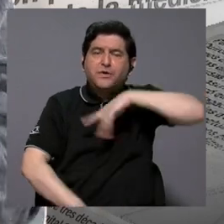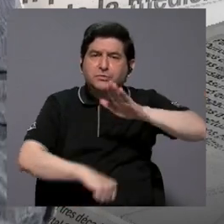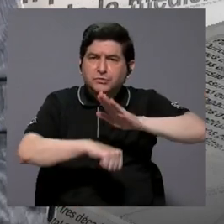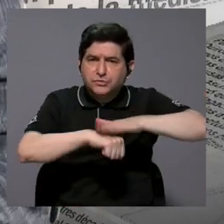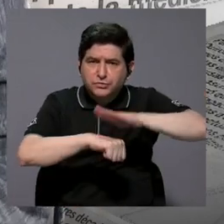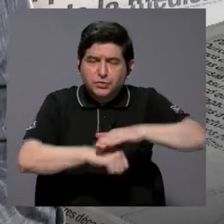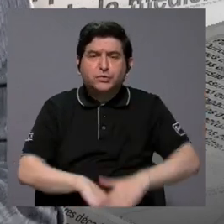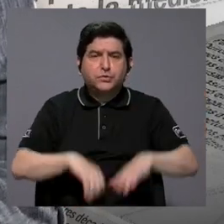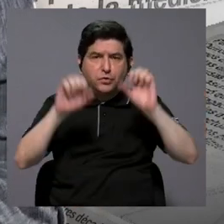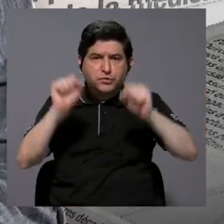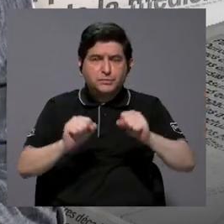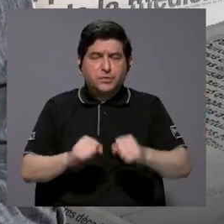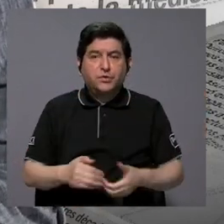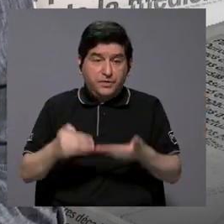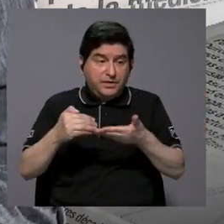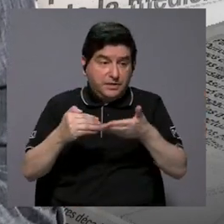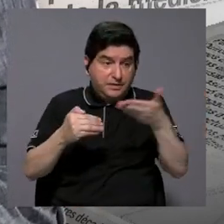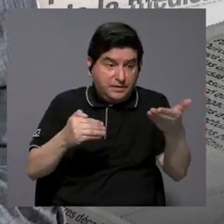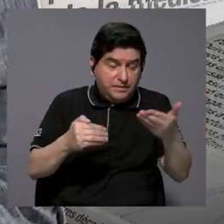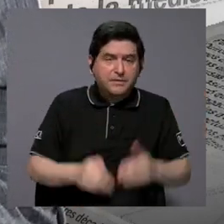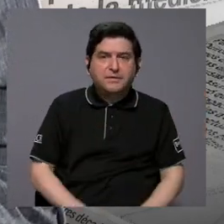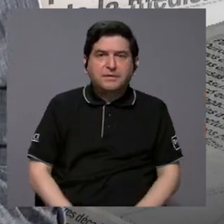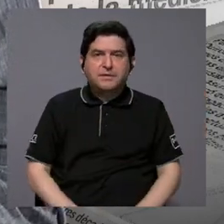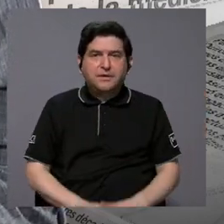llevar estas piezas